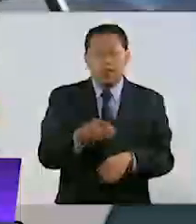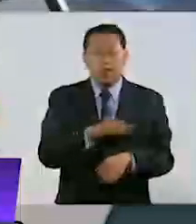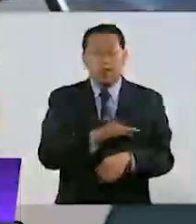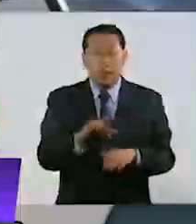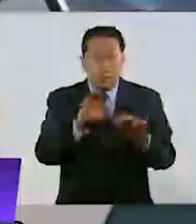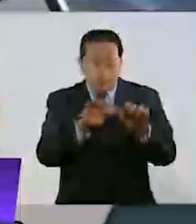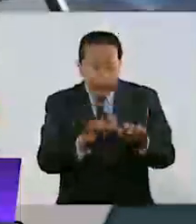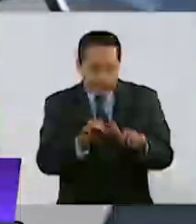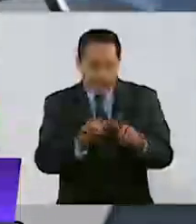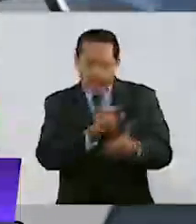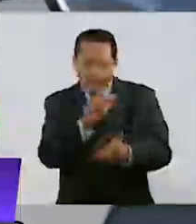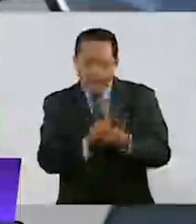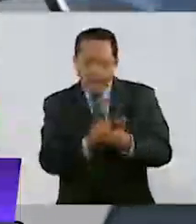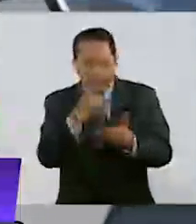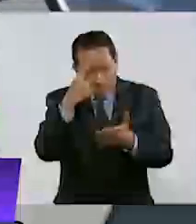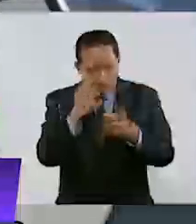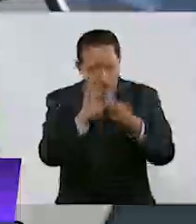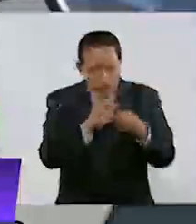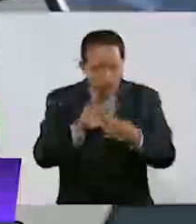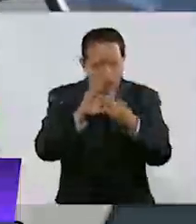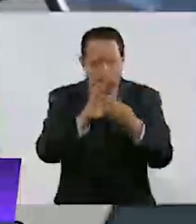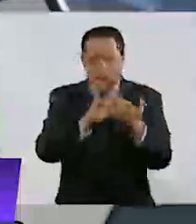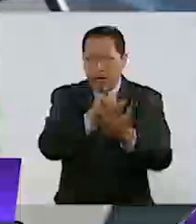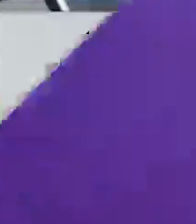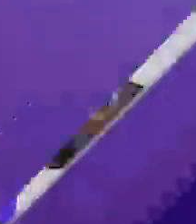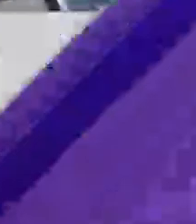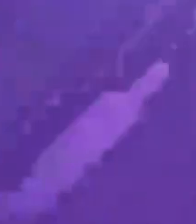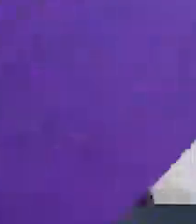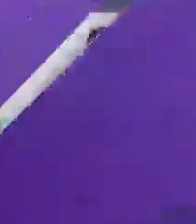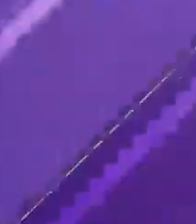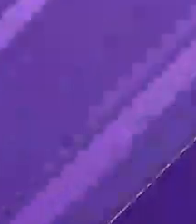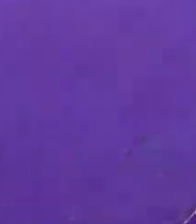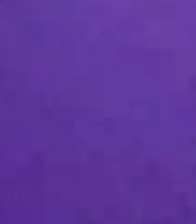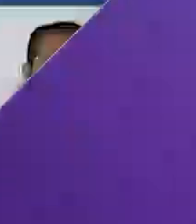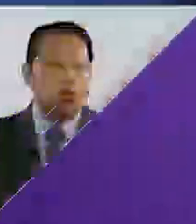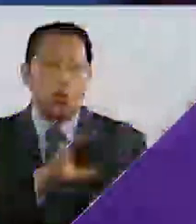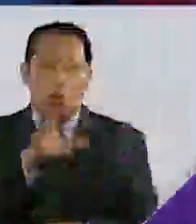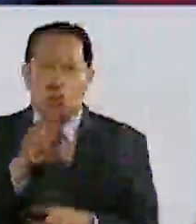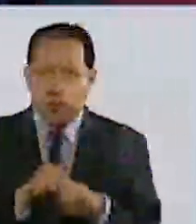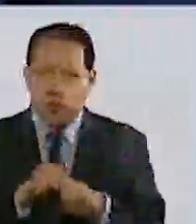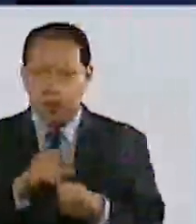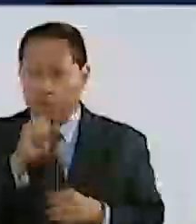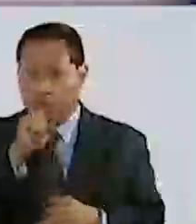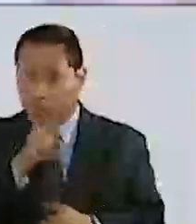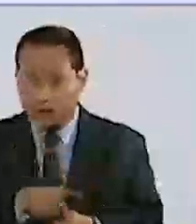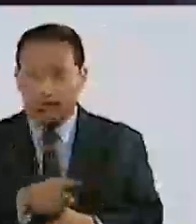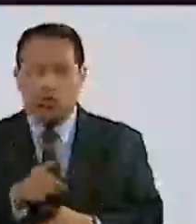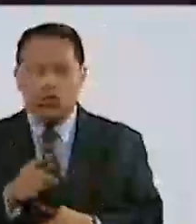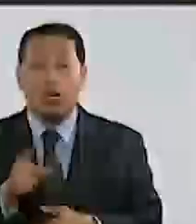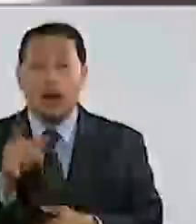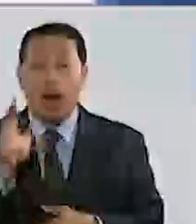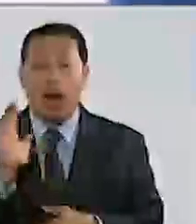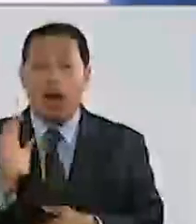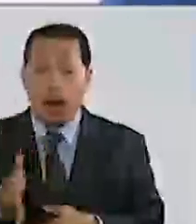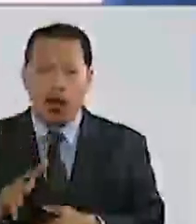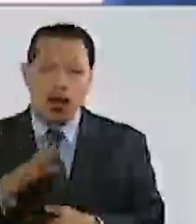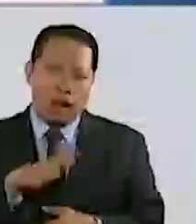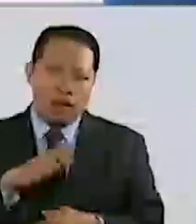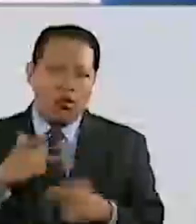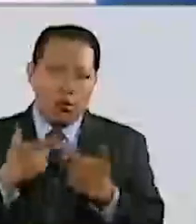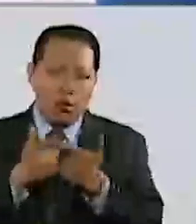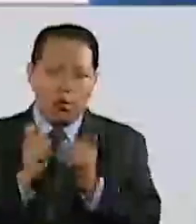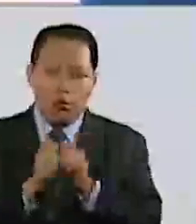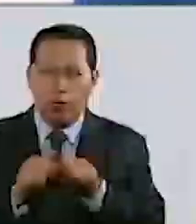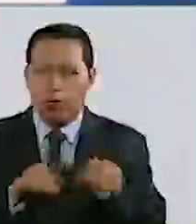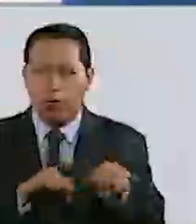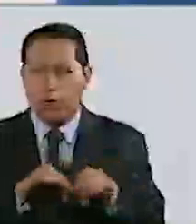que armonice y que actualice la ley en la materia. Y es que se está revisando a nivel bicameral, aquí hay un grupo de trabajo,